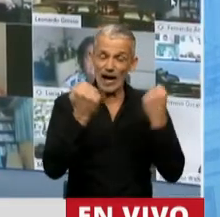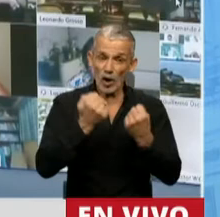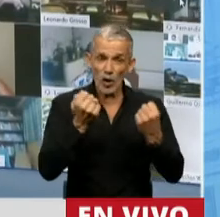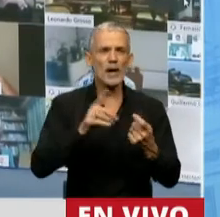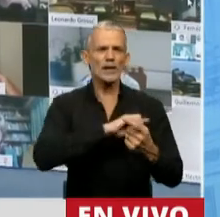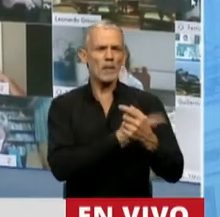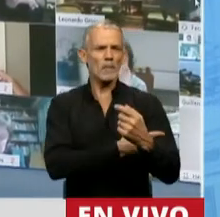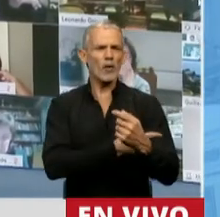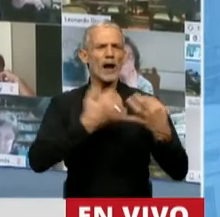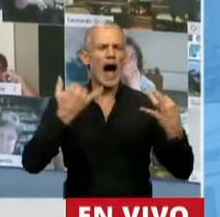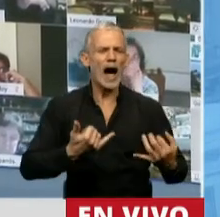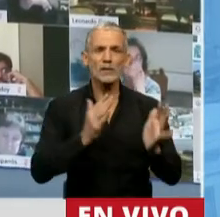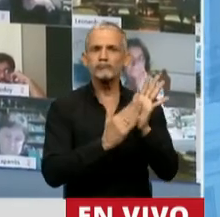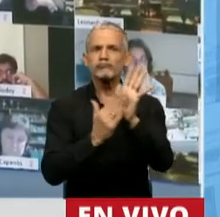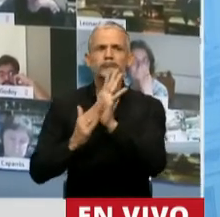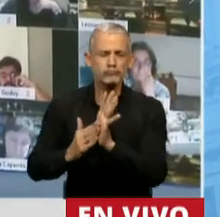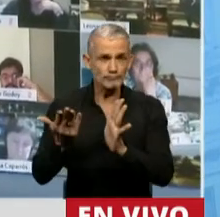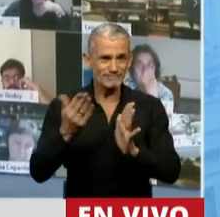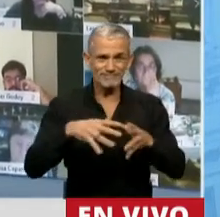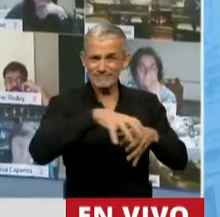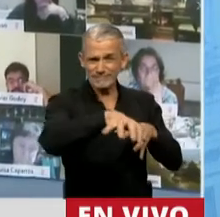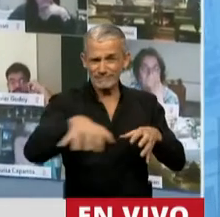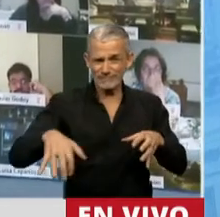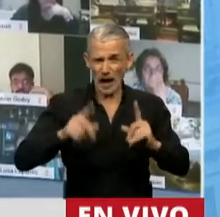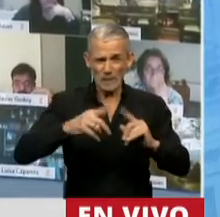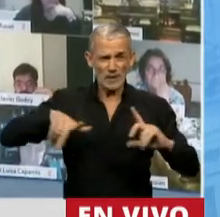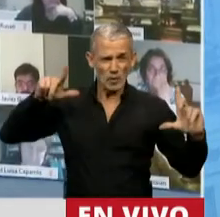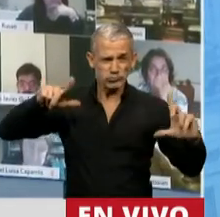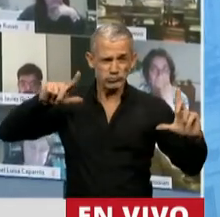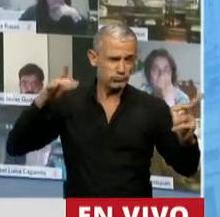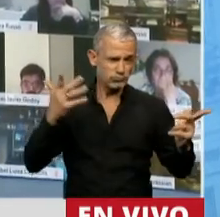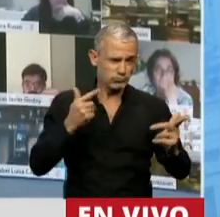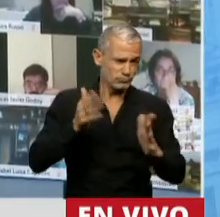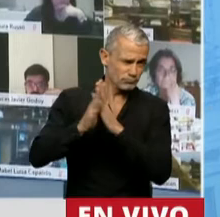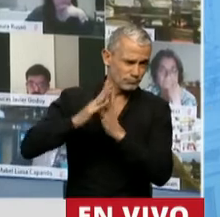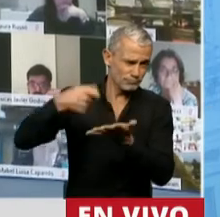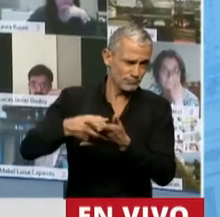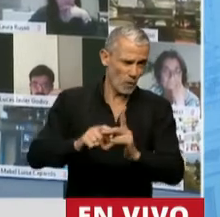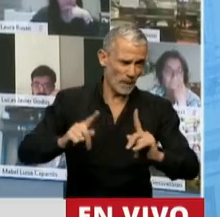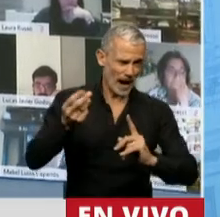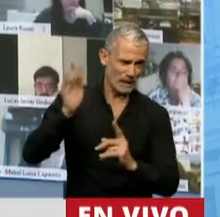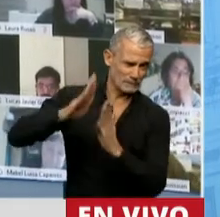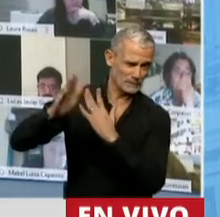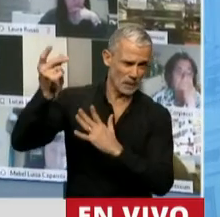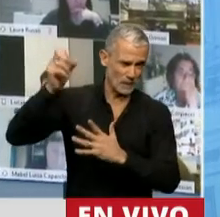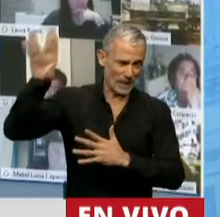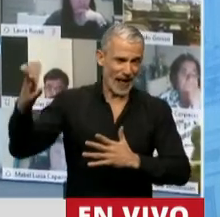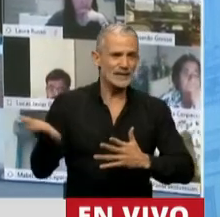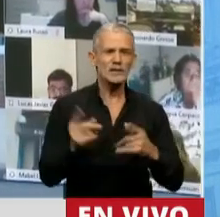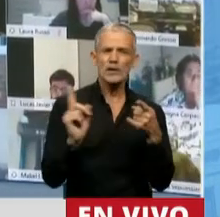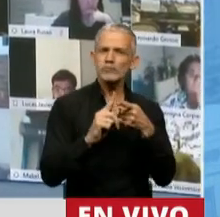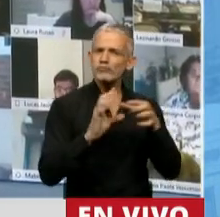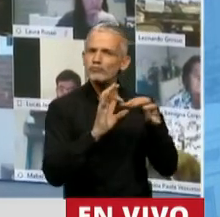sobre el poder fáctico, los sectores que la protagonizan. Y muchas veces ese mismo poder determina las relaciones